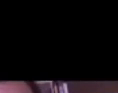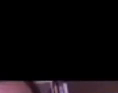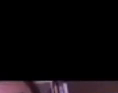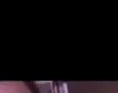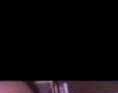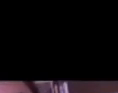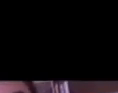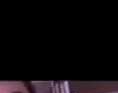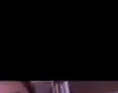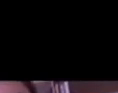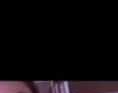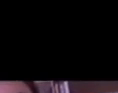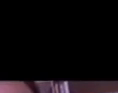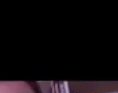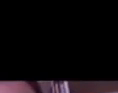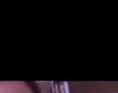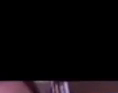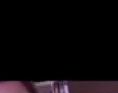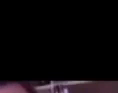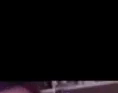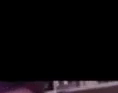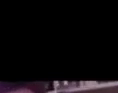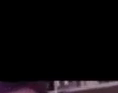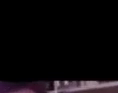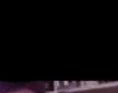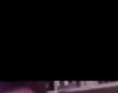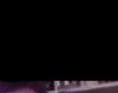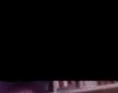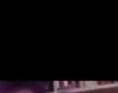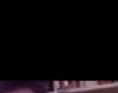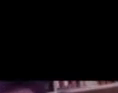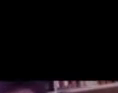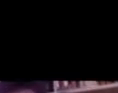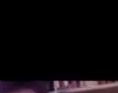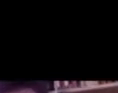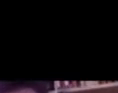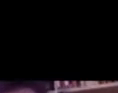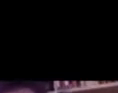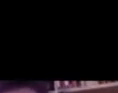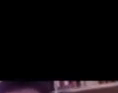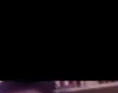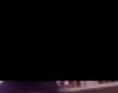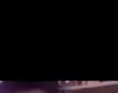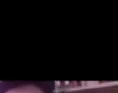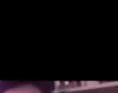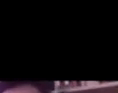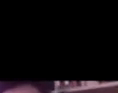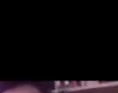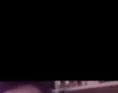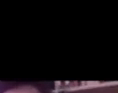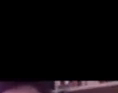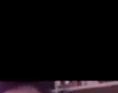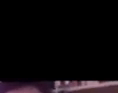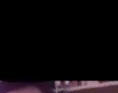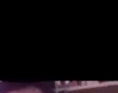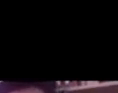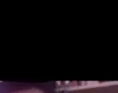como psicóloga al servicio de neuropsicología de CDTUC y también como